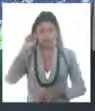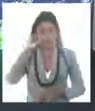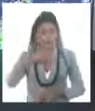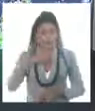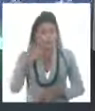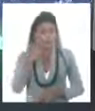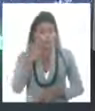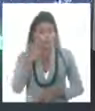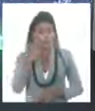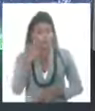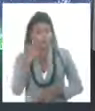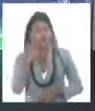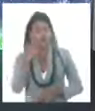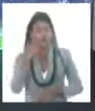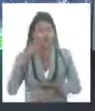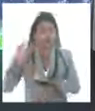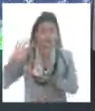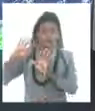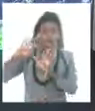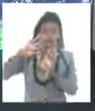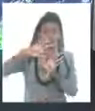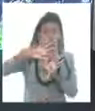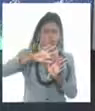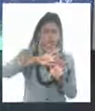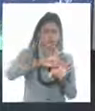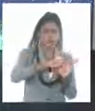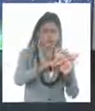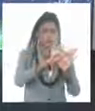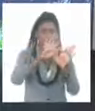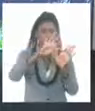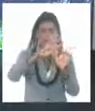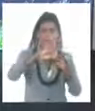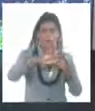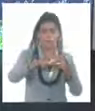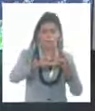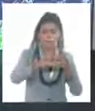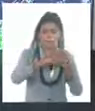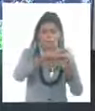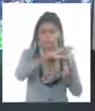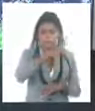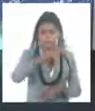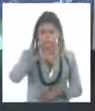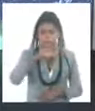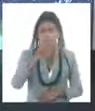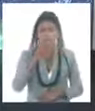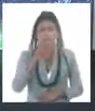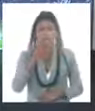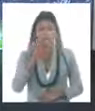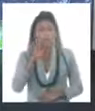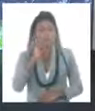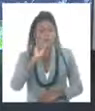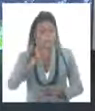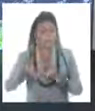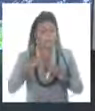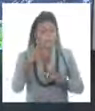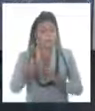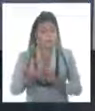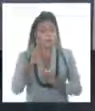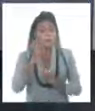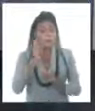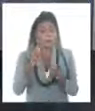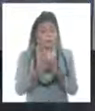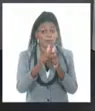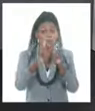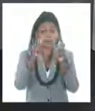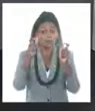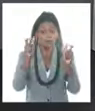de una onda tropical que se desplaza por el noroeste del mar Caribe. Se puede apreciar para mañana un incremento